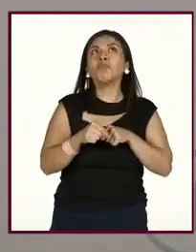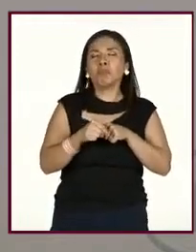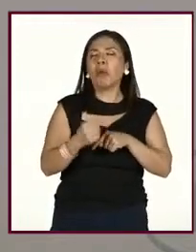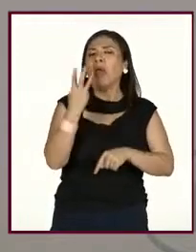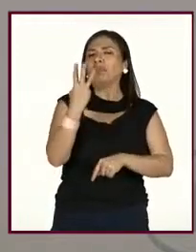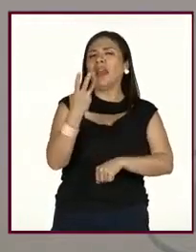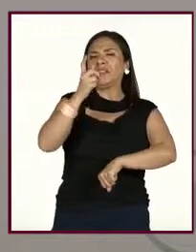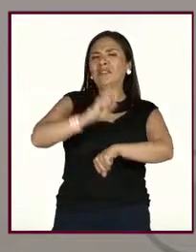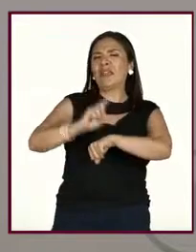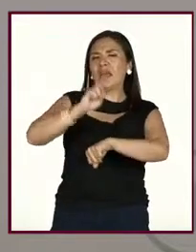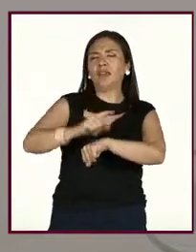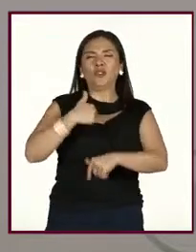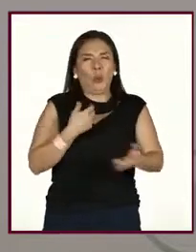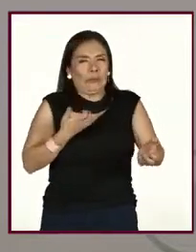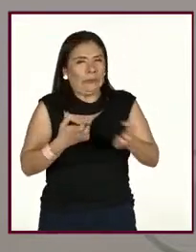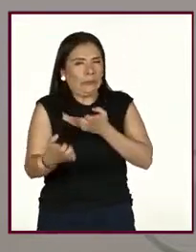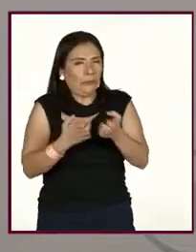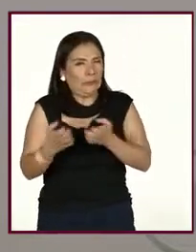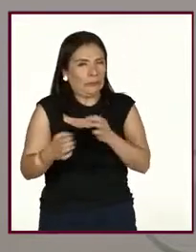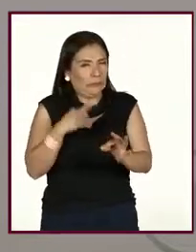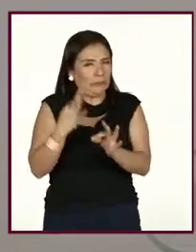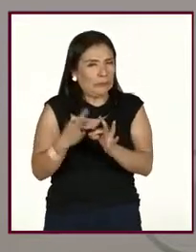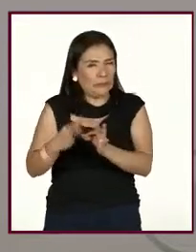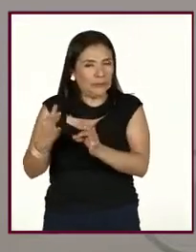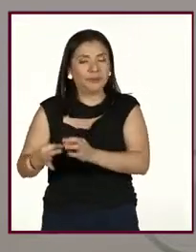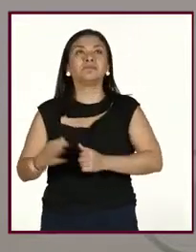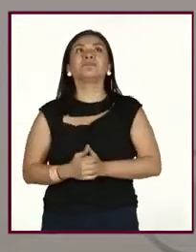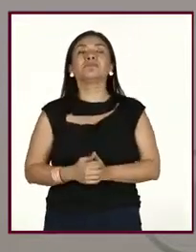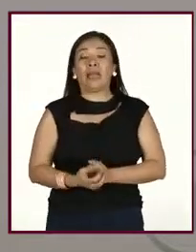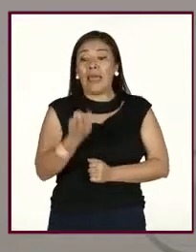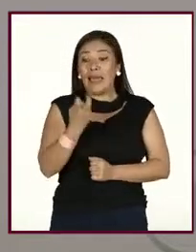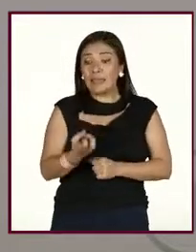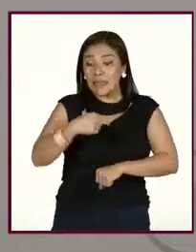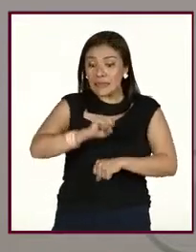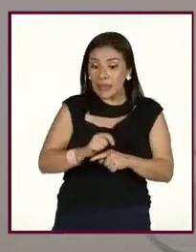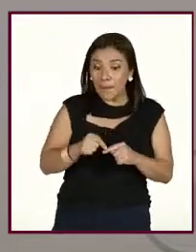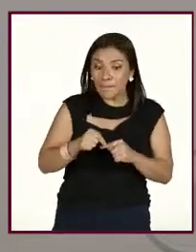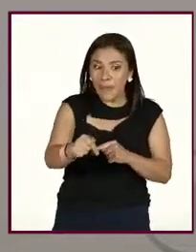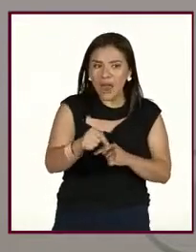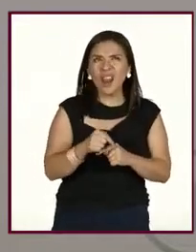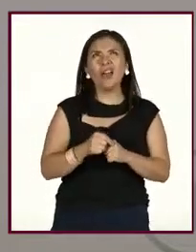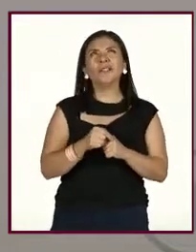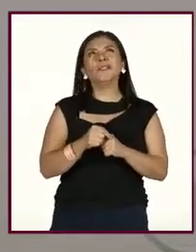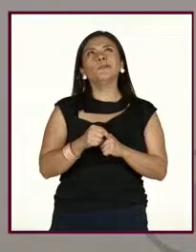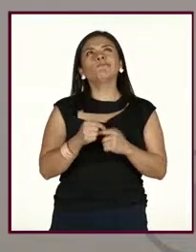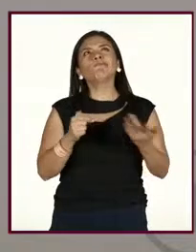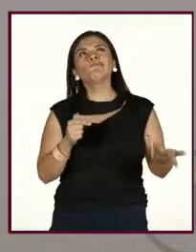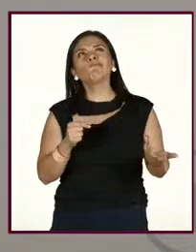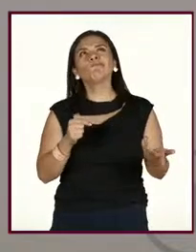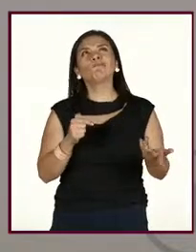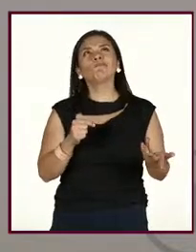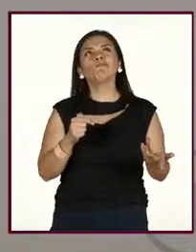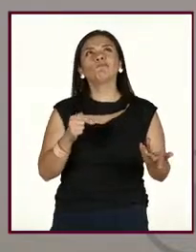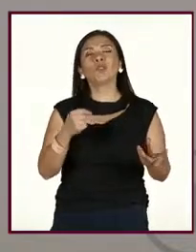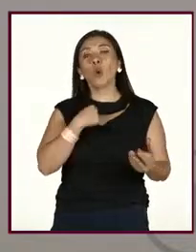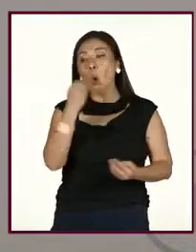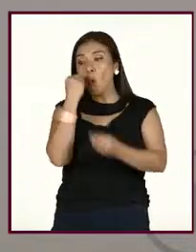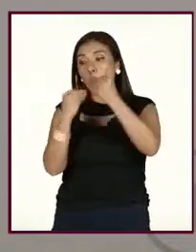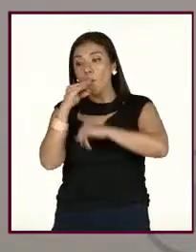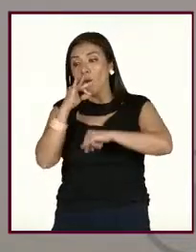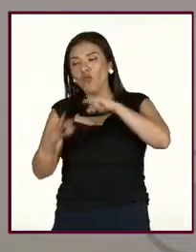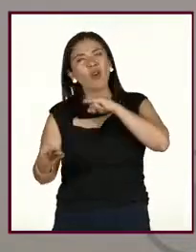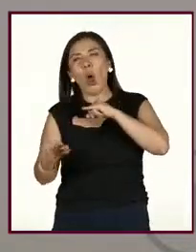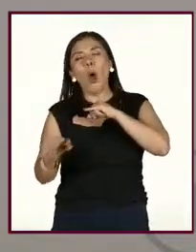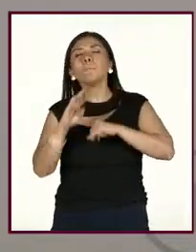días voy a hacer ejercicio. Esta semana, en vez de comerme los postres, me voy a llevar